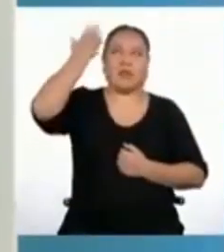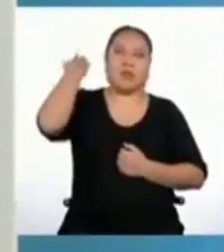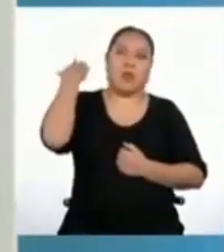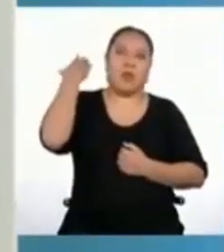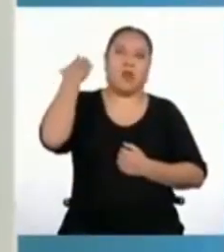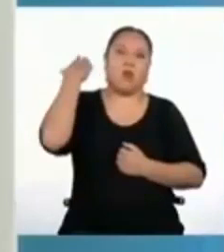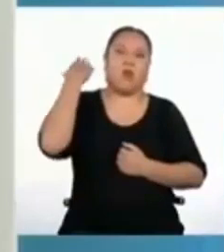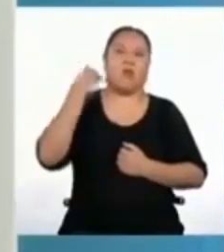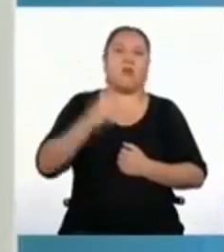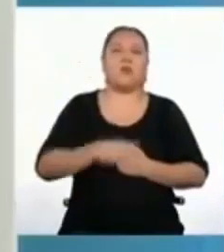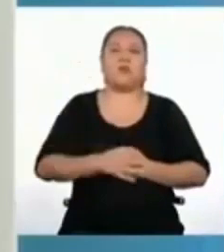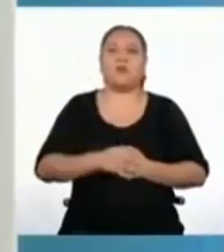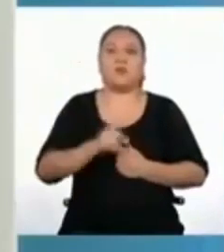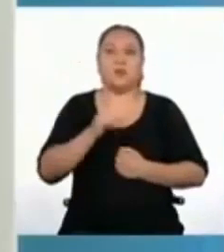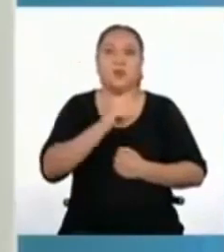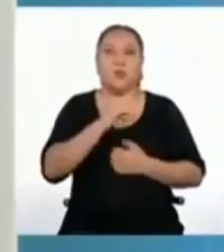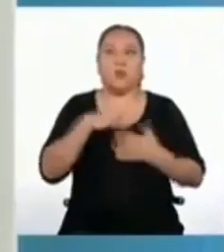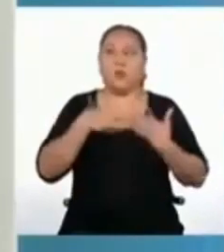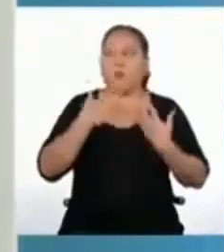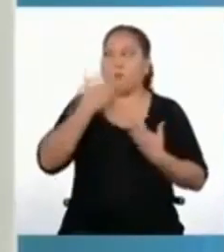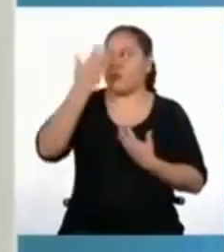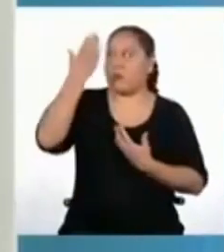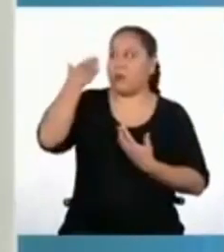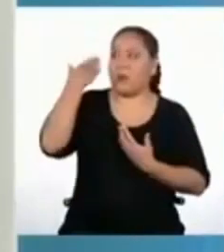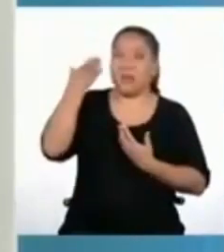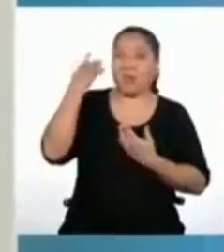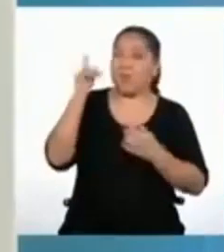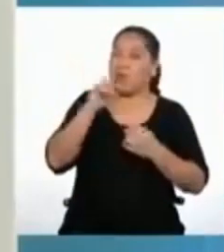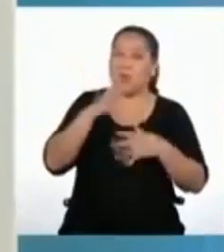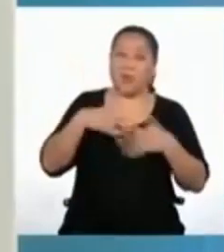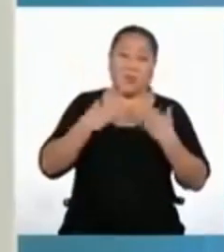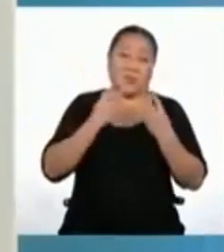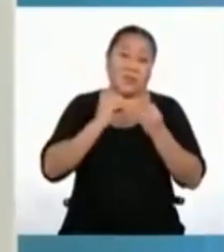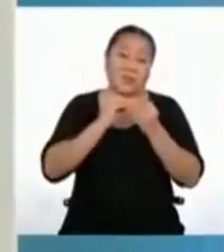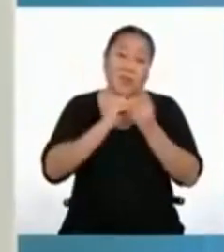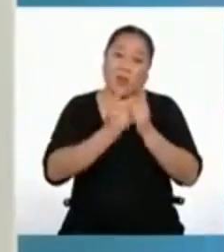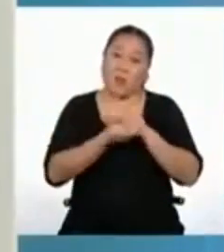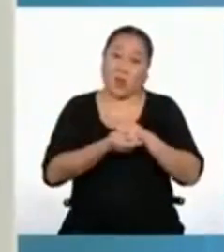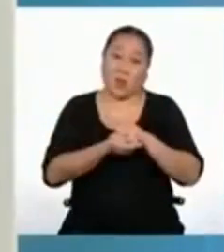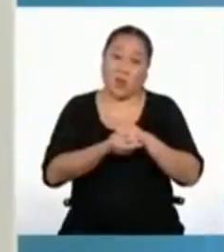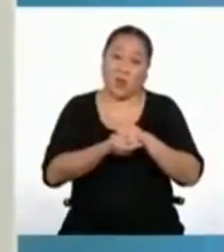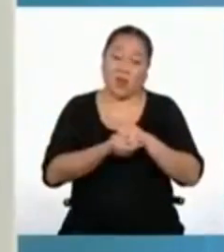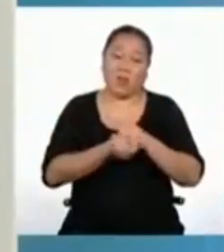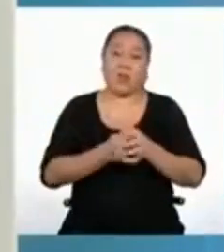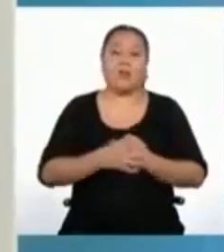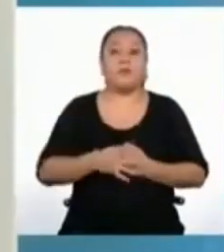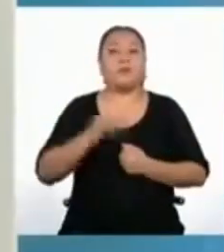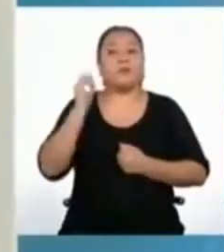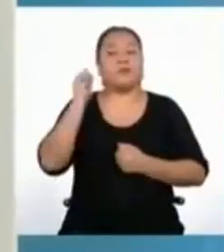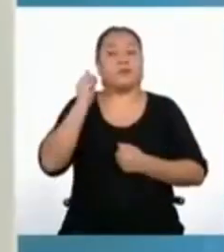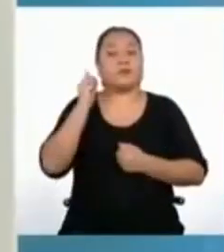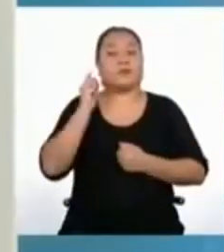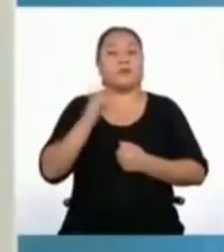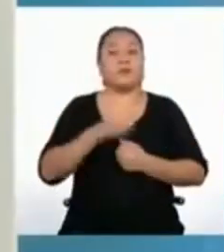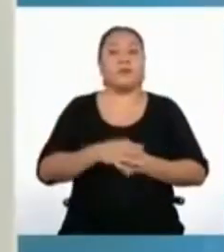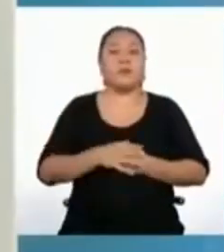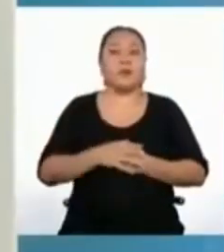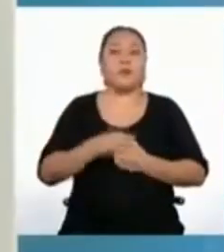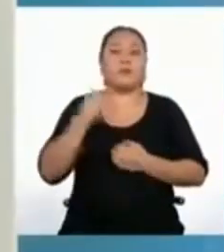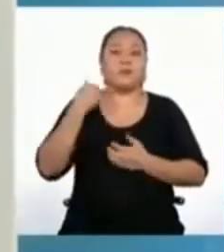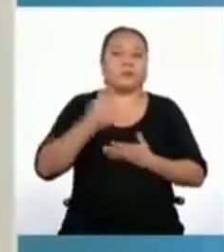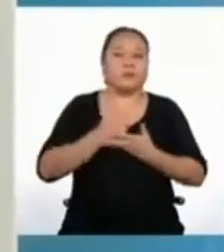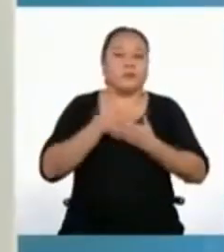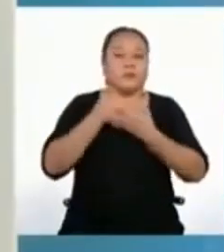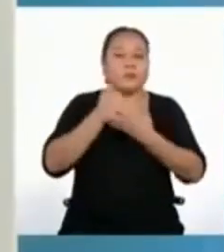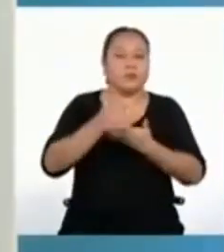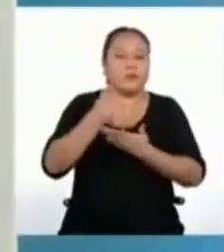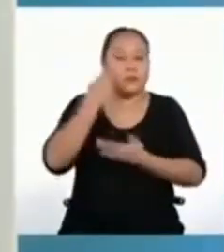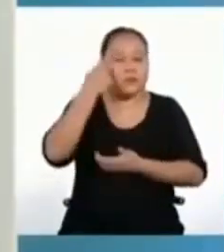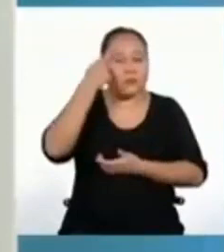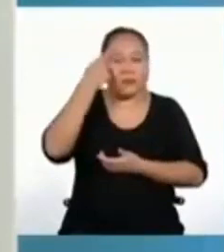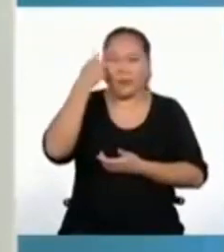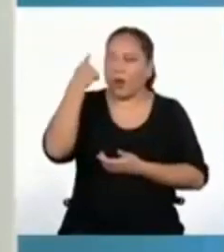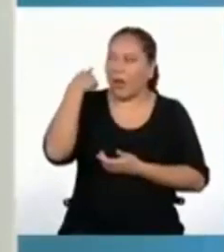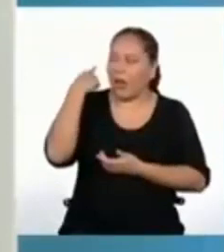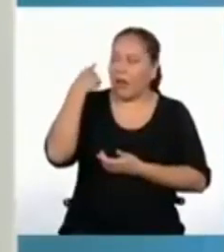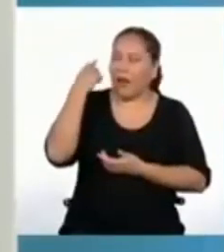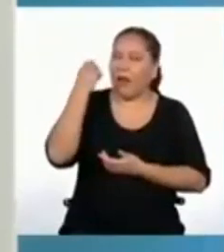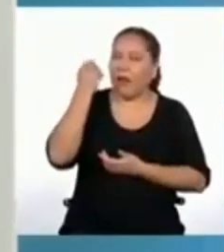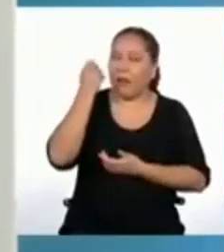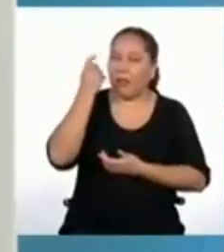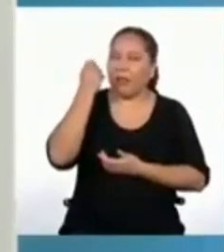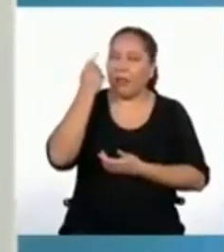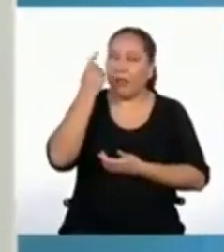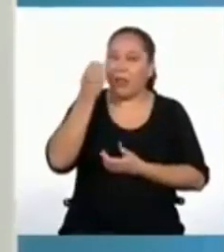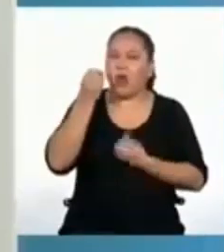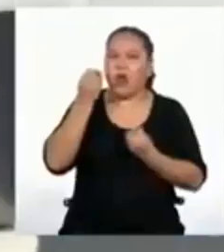pasado. Porque no lo podemos cambiar y usándolo, más bien, con insumo para entender cómo